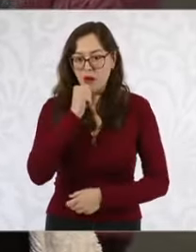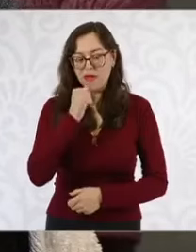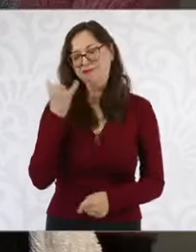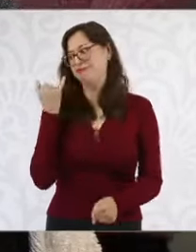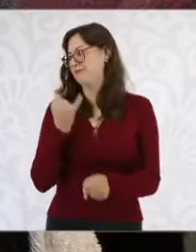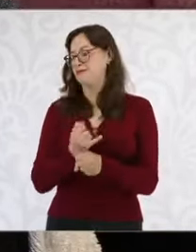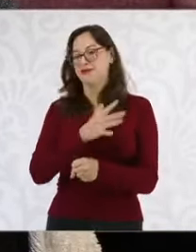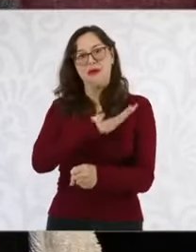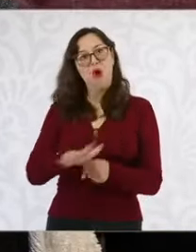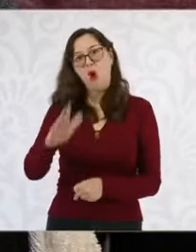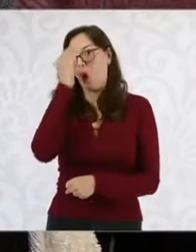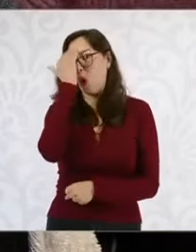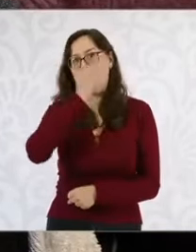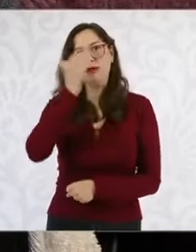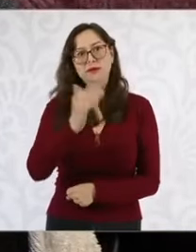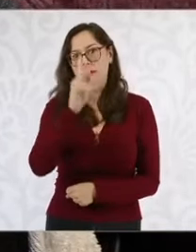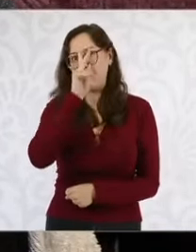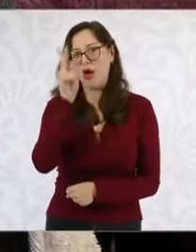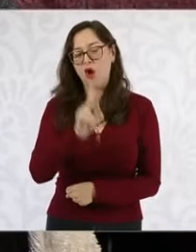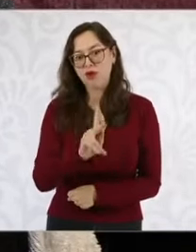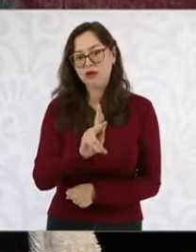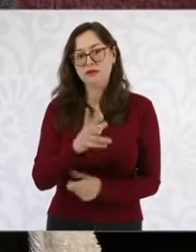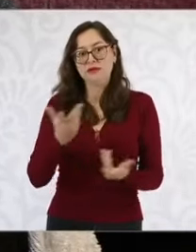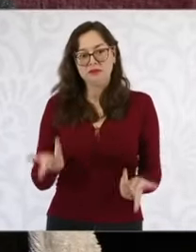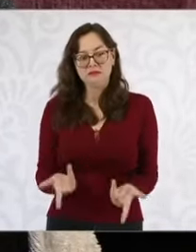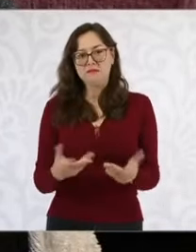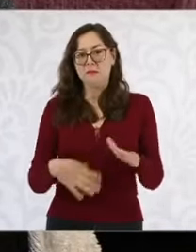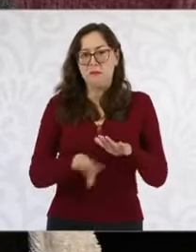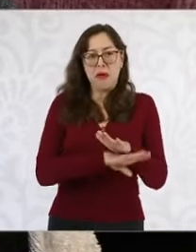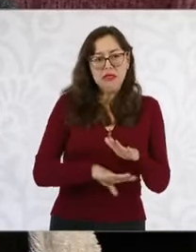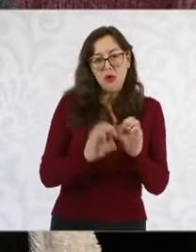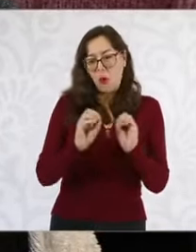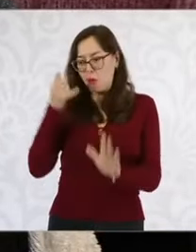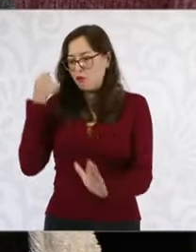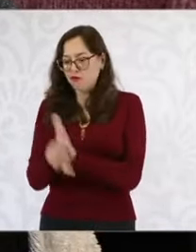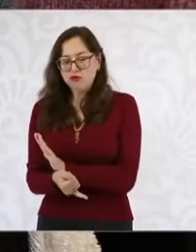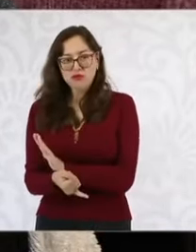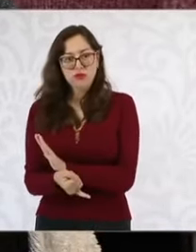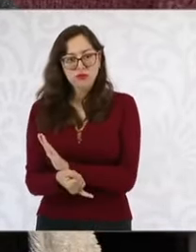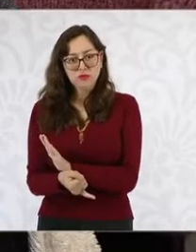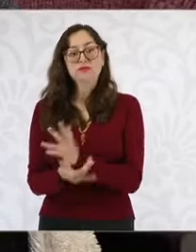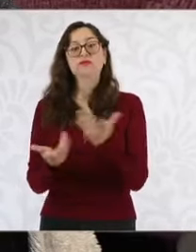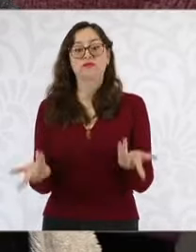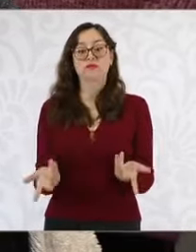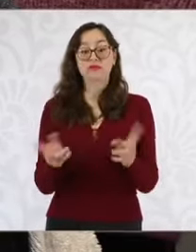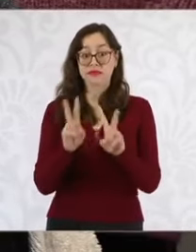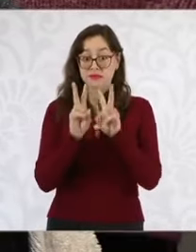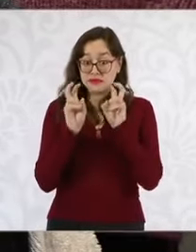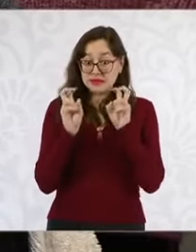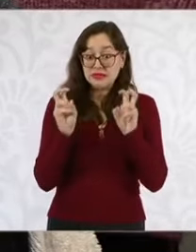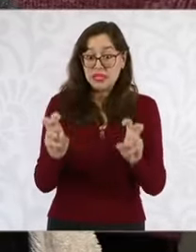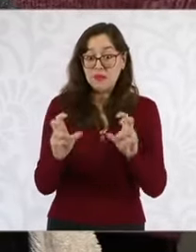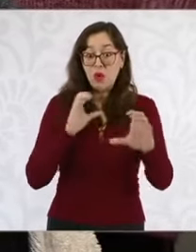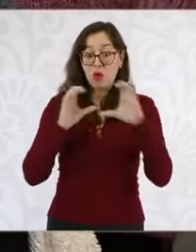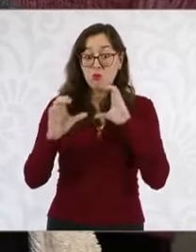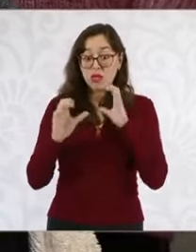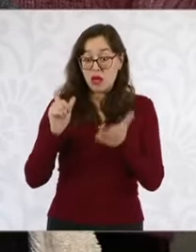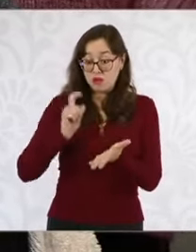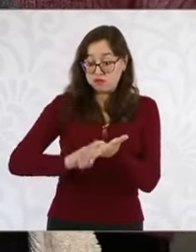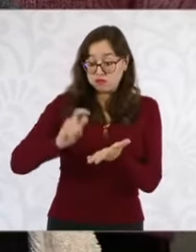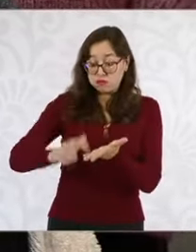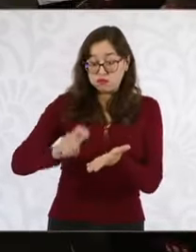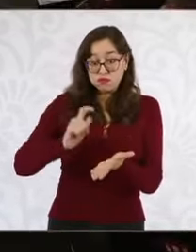sorprende a la presidenta Claudia Sheinbaum y a todo el pueblo de México Antes de poner la información los